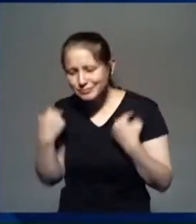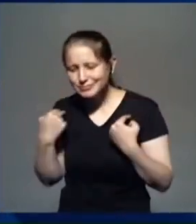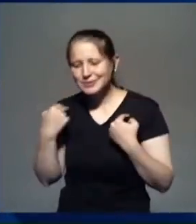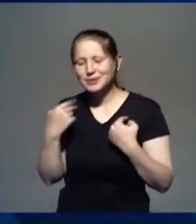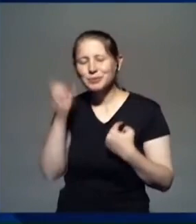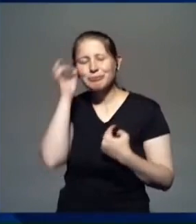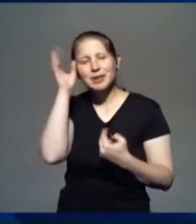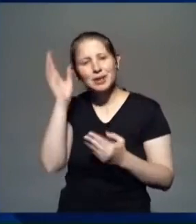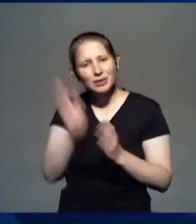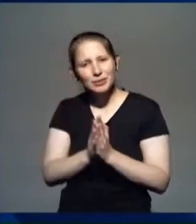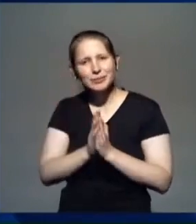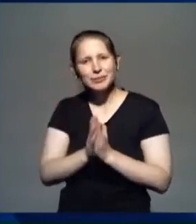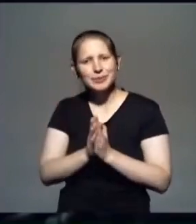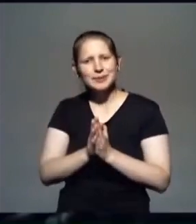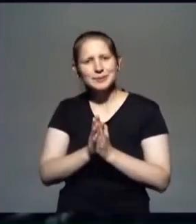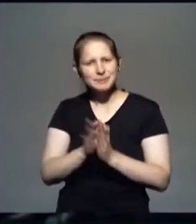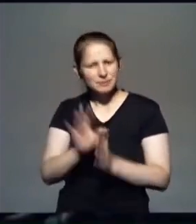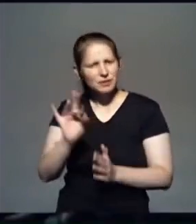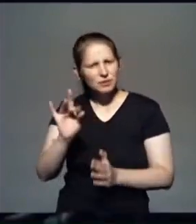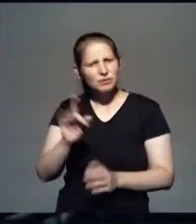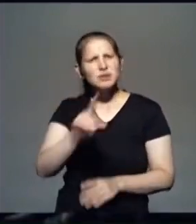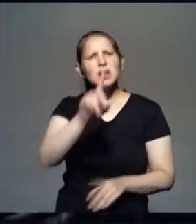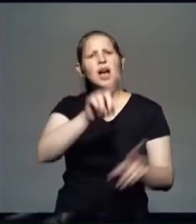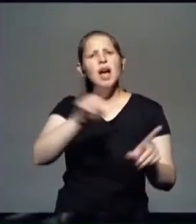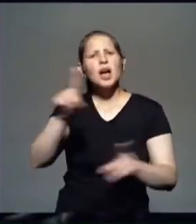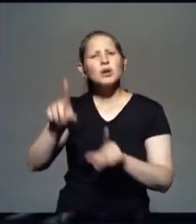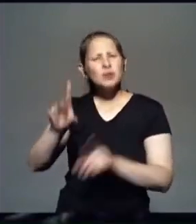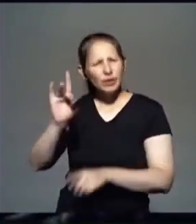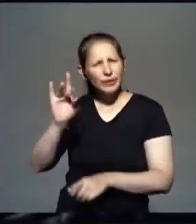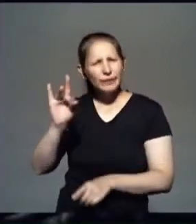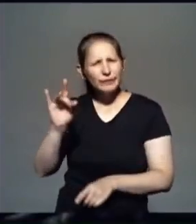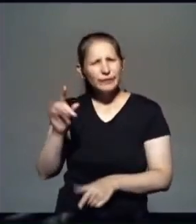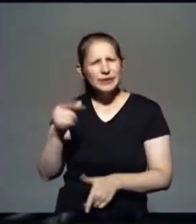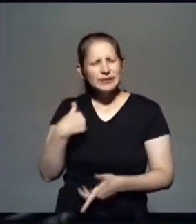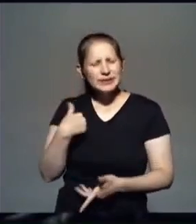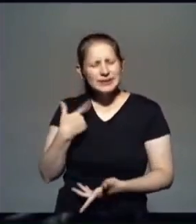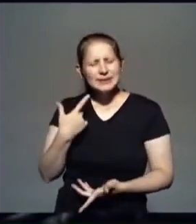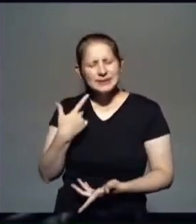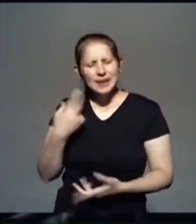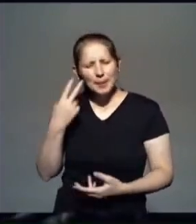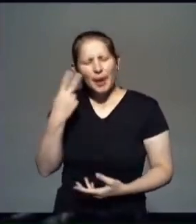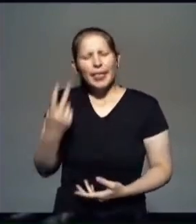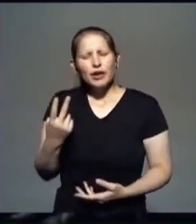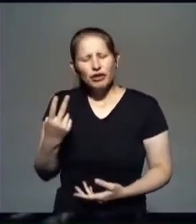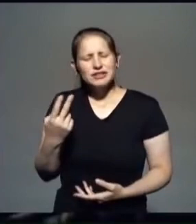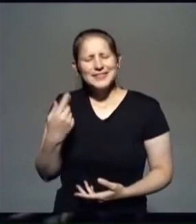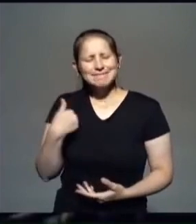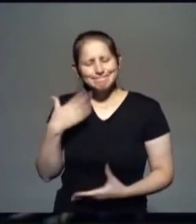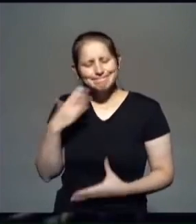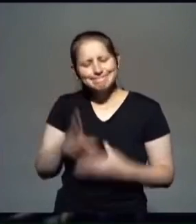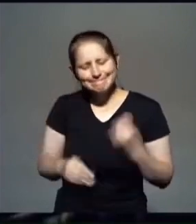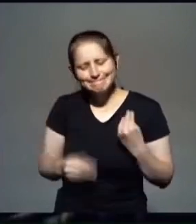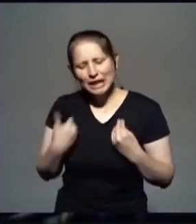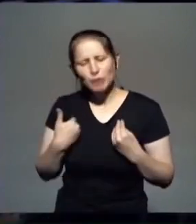Sean sinceros. ¿A cuántos les cuesta? Ay, qué santos la mayoría que son.